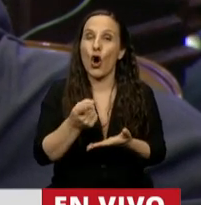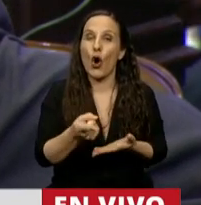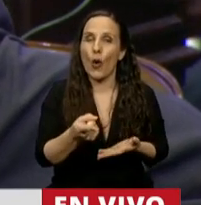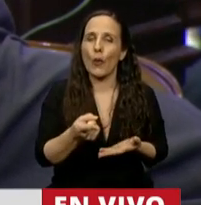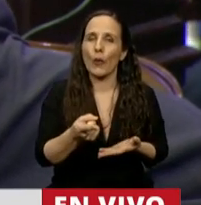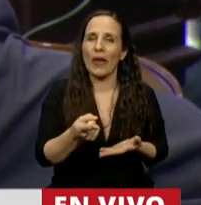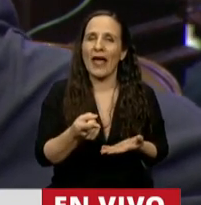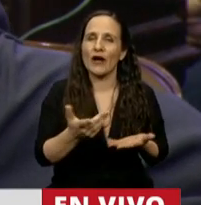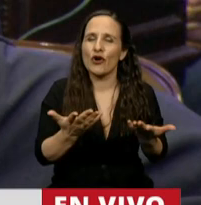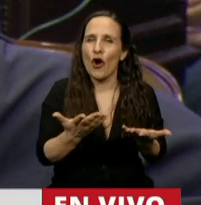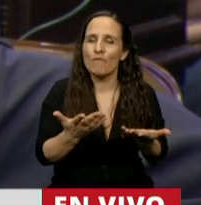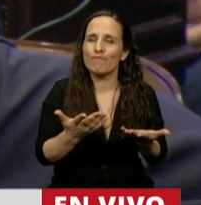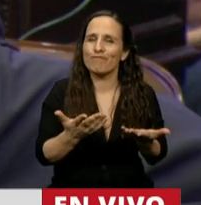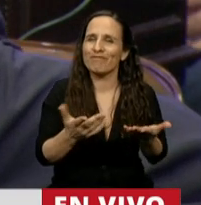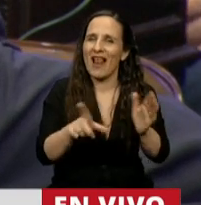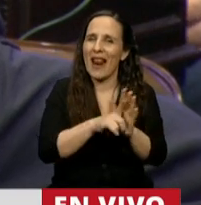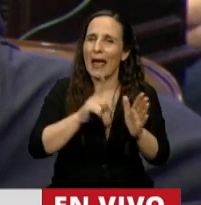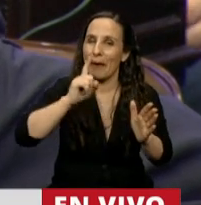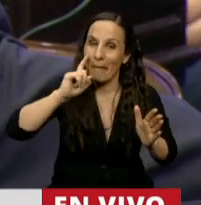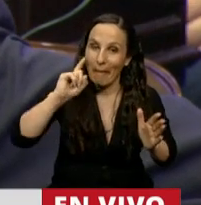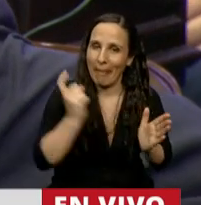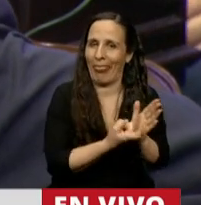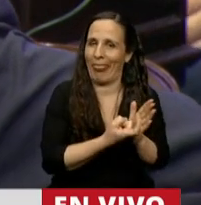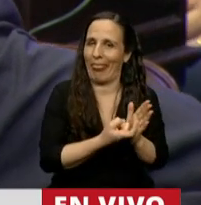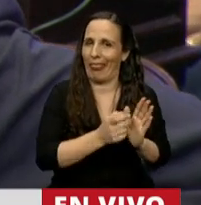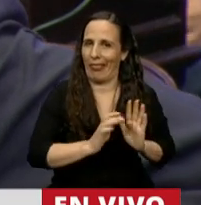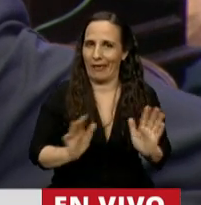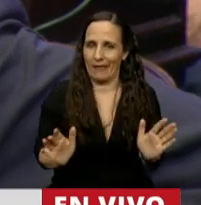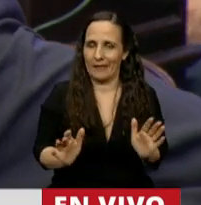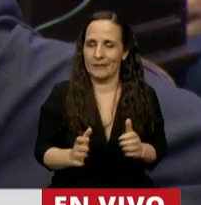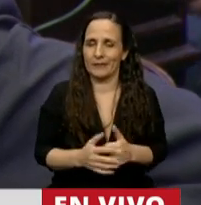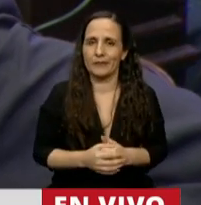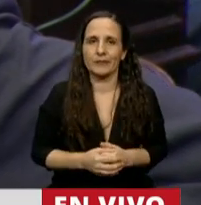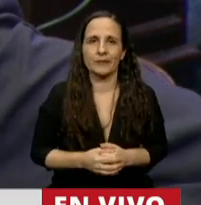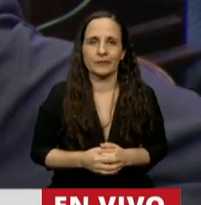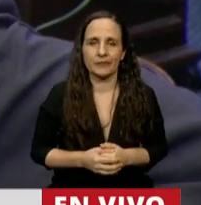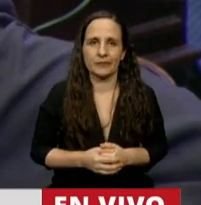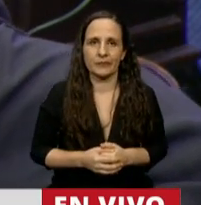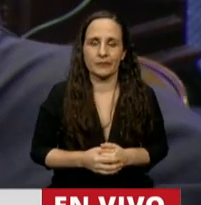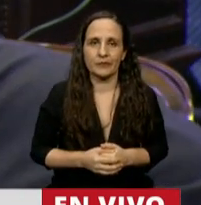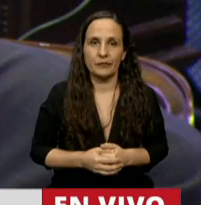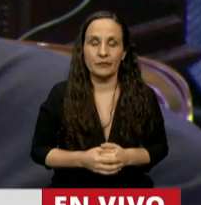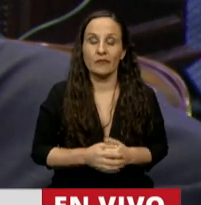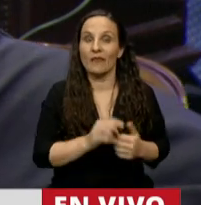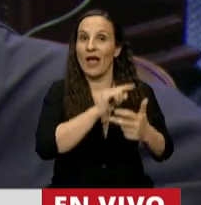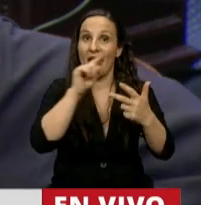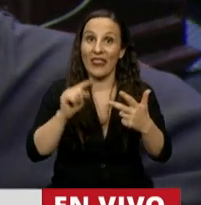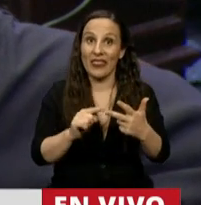de la ilegalidad o directamente en la ilegalidad. Y el tercer